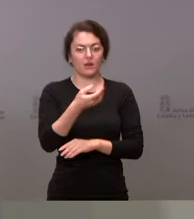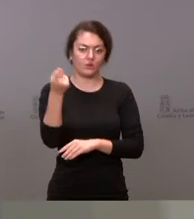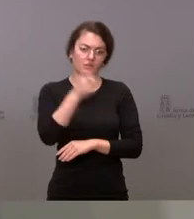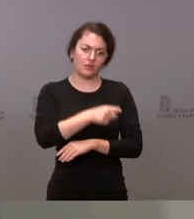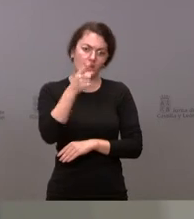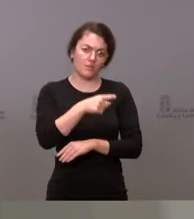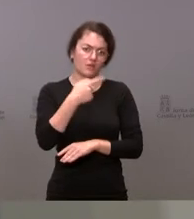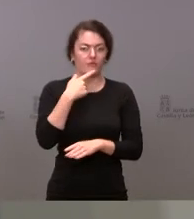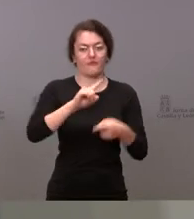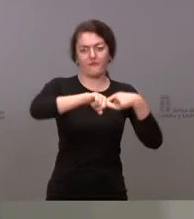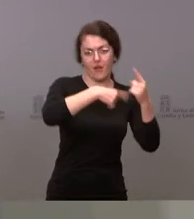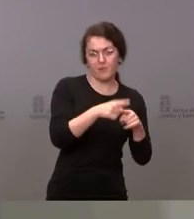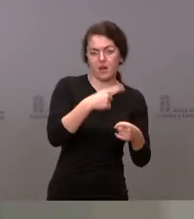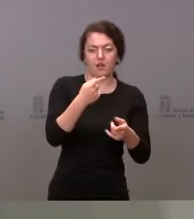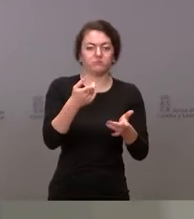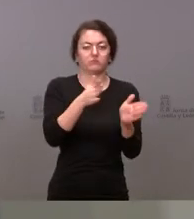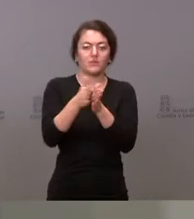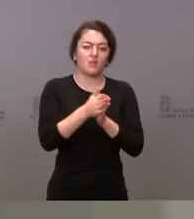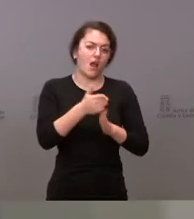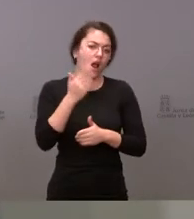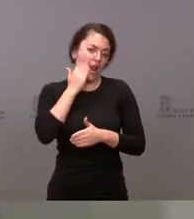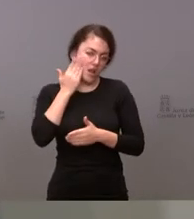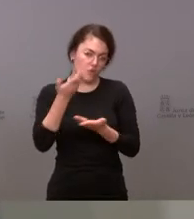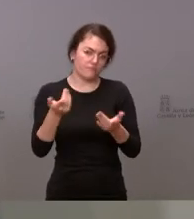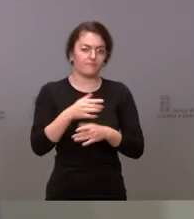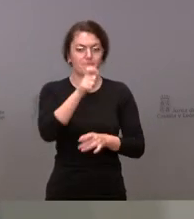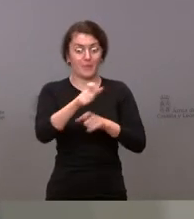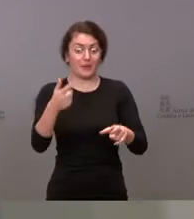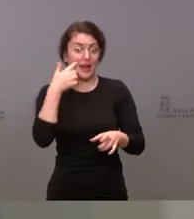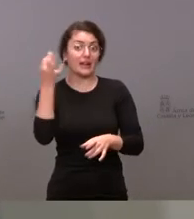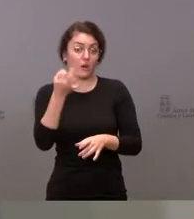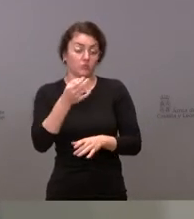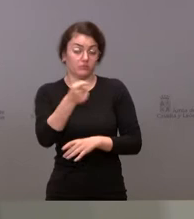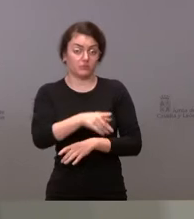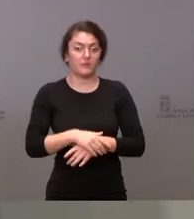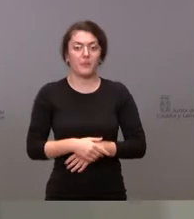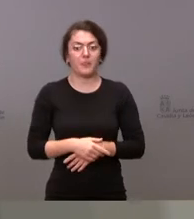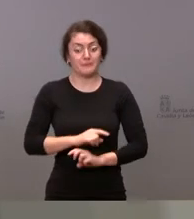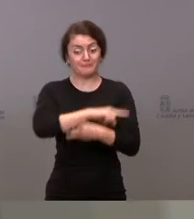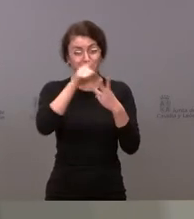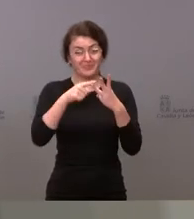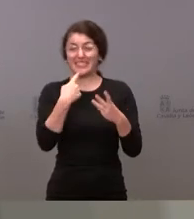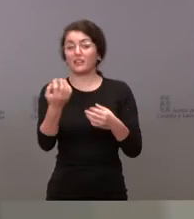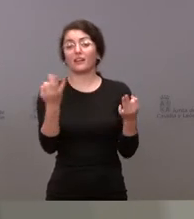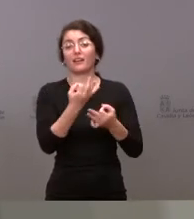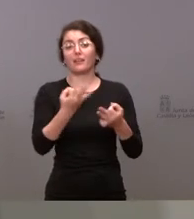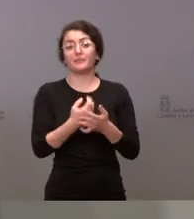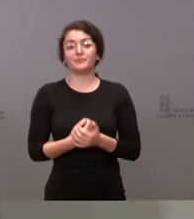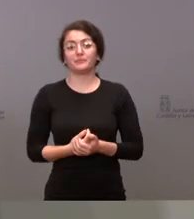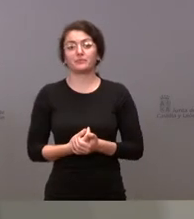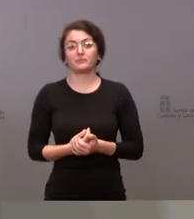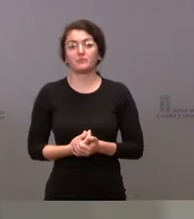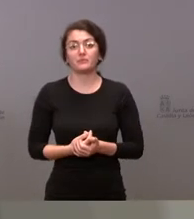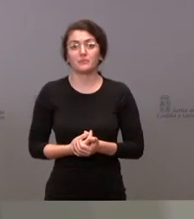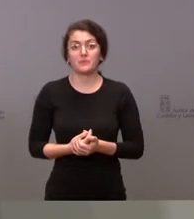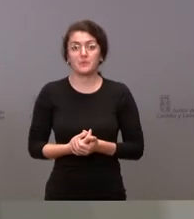contacto físico y sean personas de riesgo. Y en tercer lugar, diciéndoles claramente que nosotros concentraremos